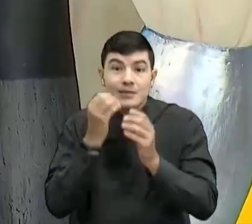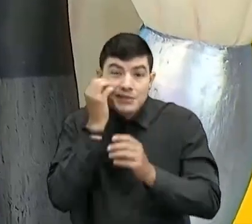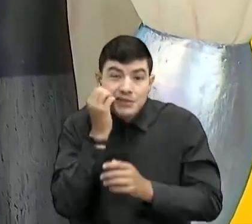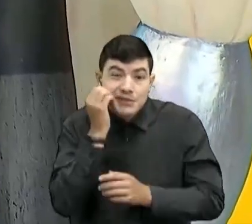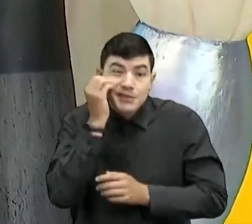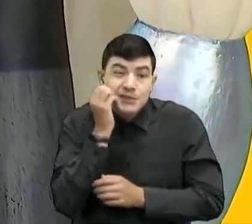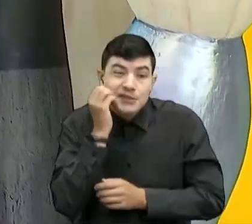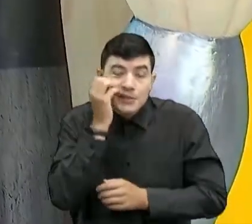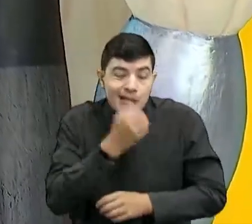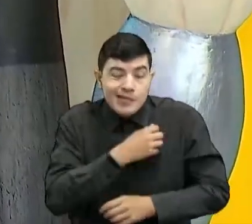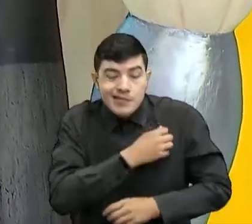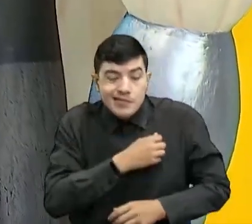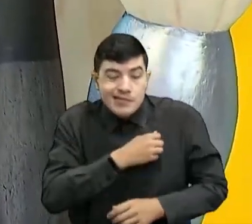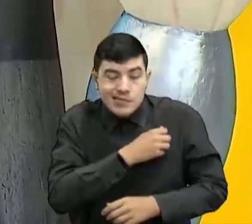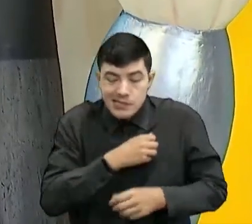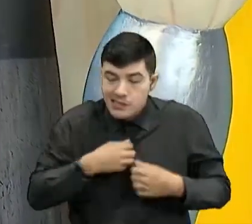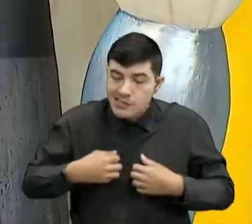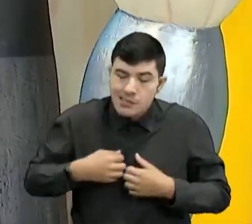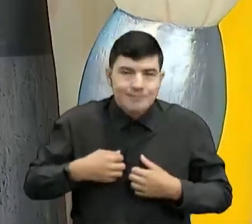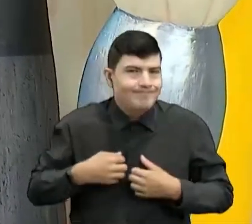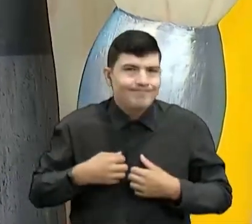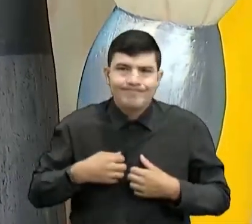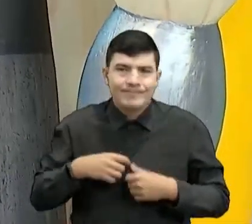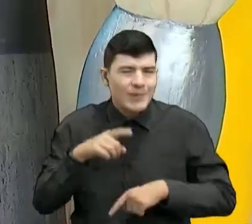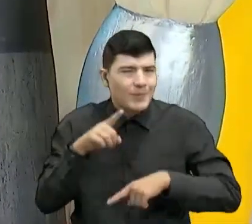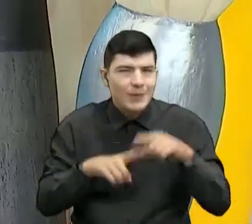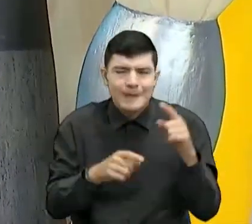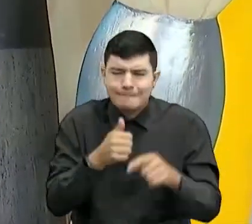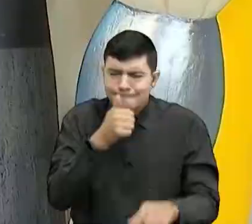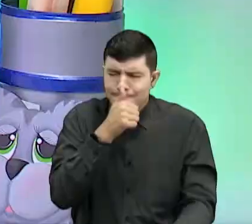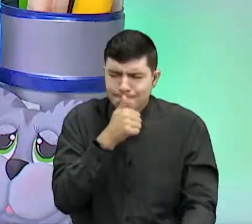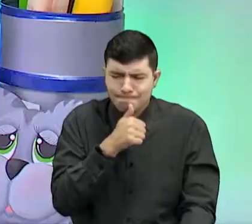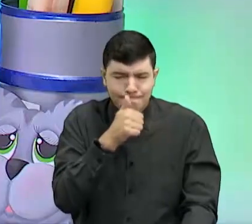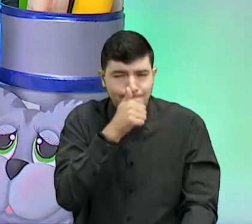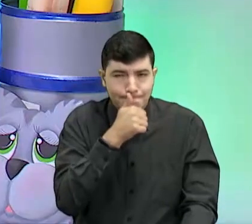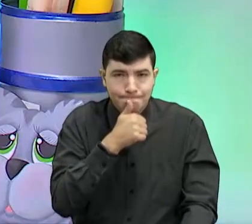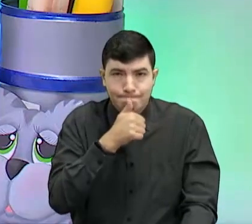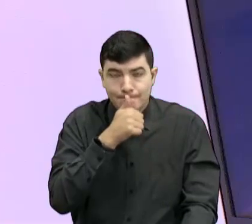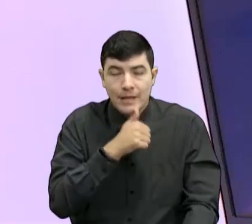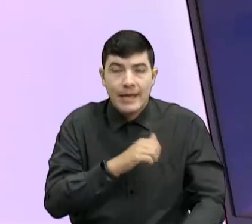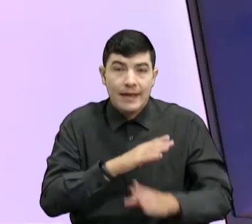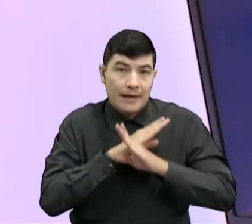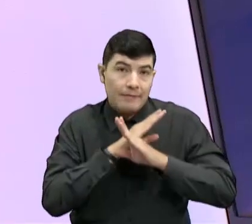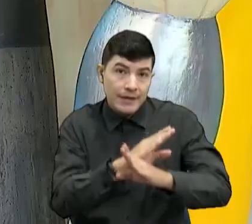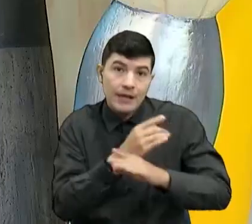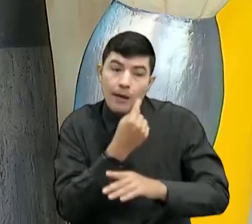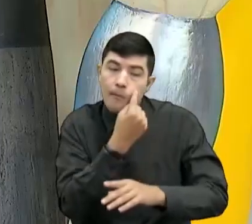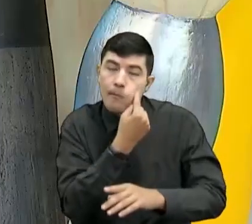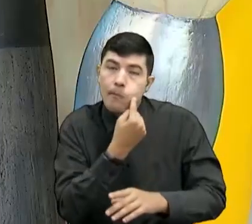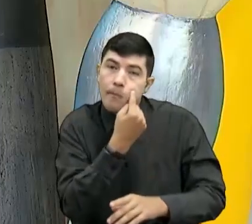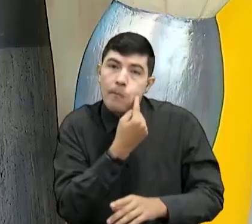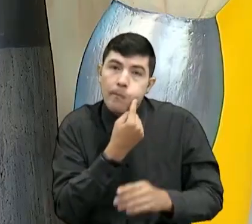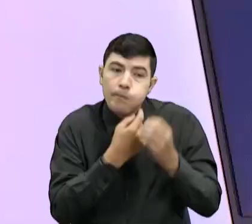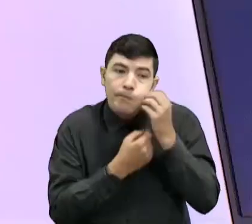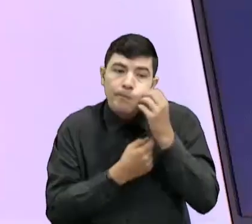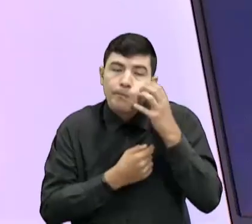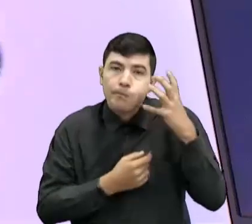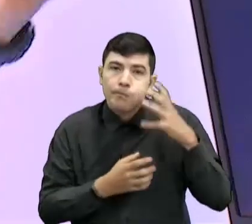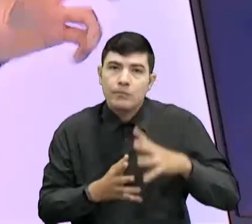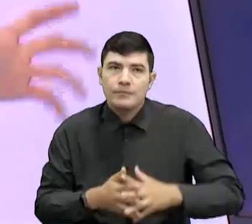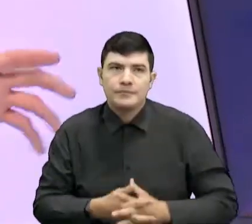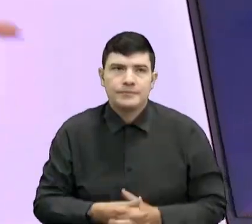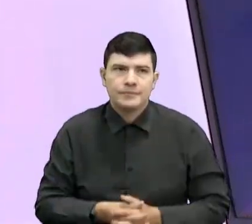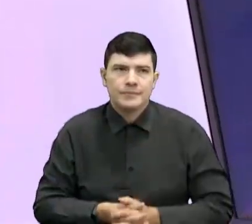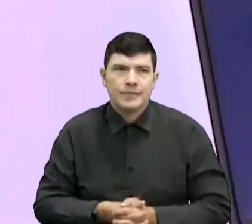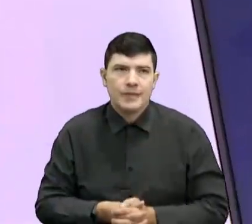ampollita que me salió y me picaba mucho y uno rascas y rascas y mire, me quedó la marca. primera ampolla. Sí. Ah, te entendí que la primera pollita.